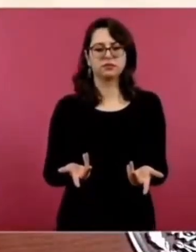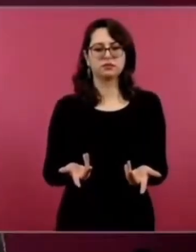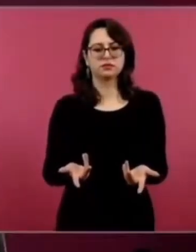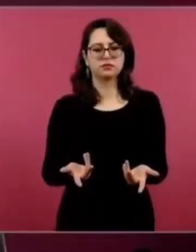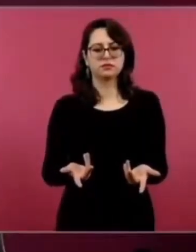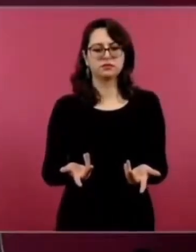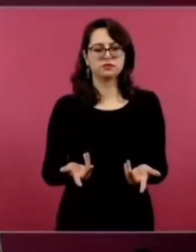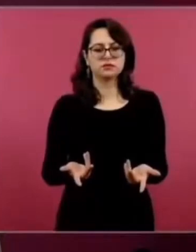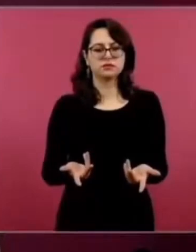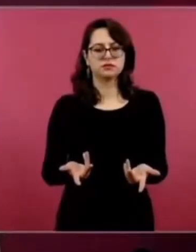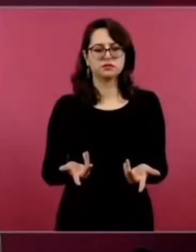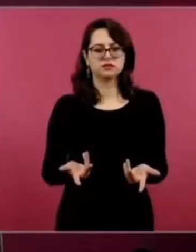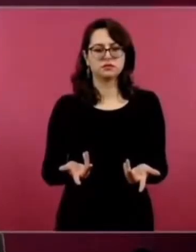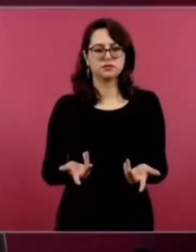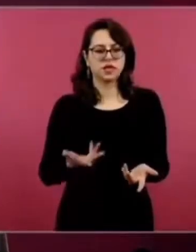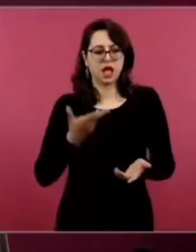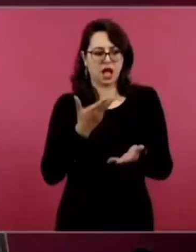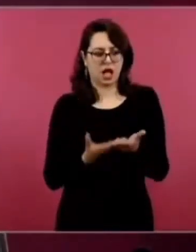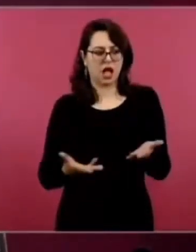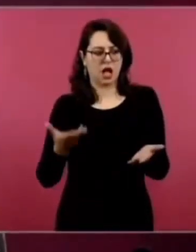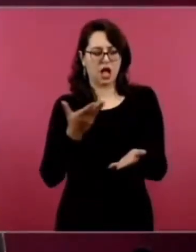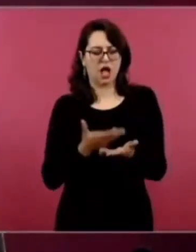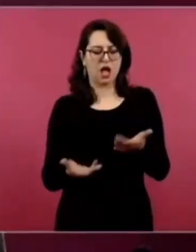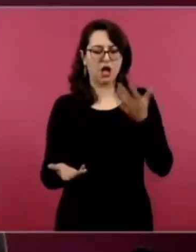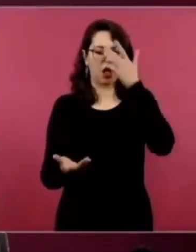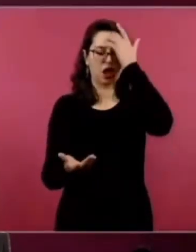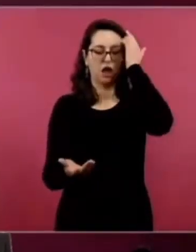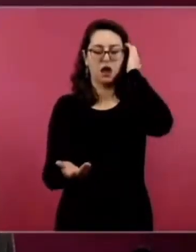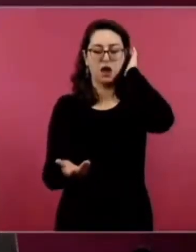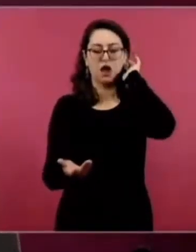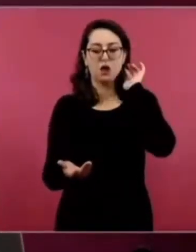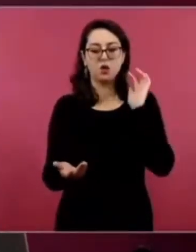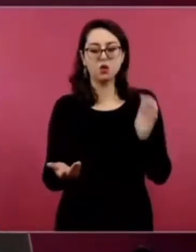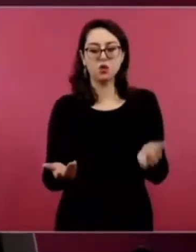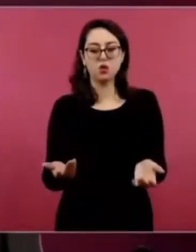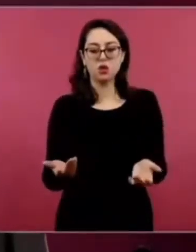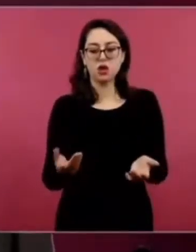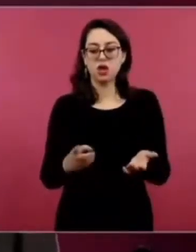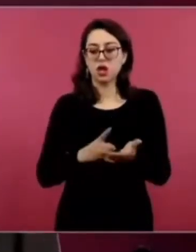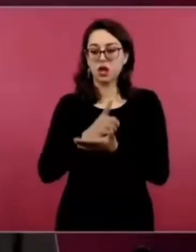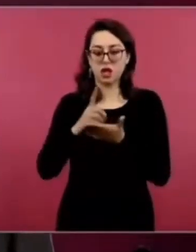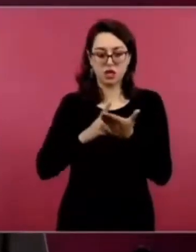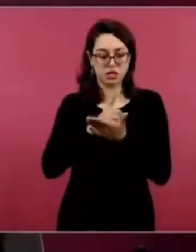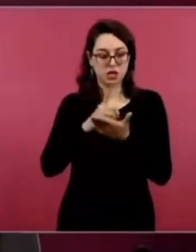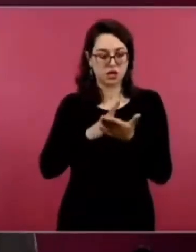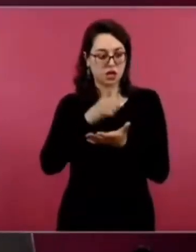antes, dominan los narcotraficantes?